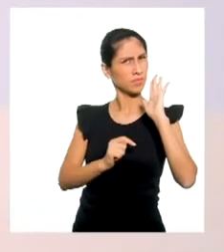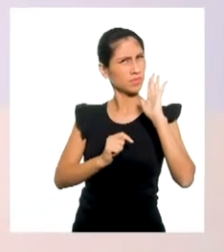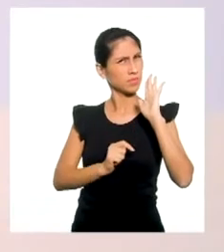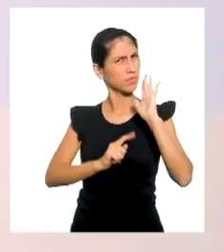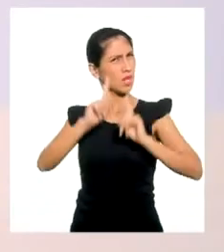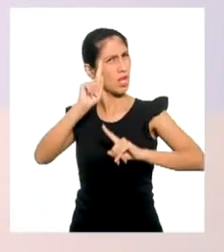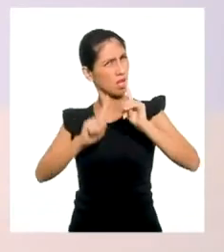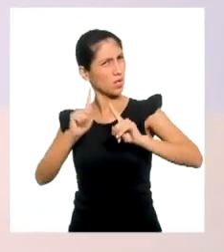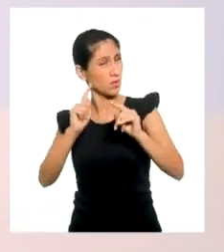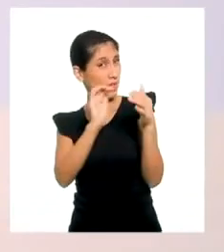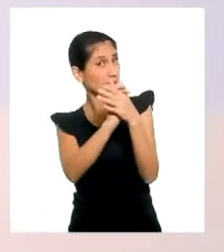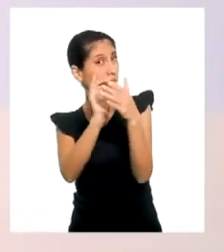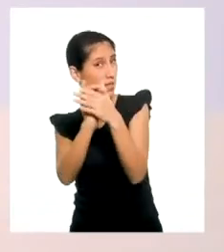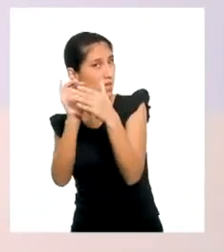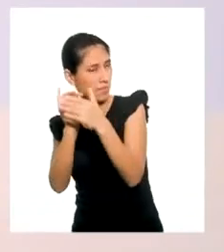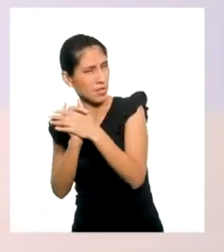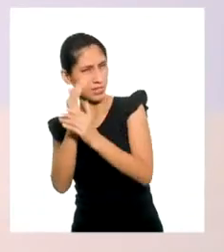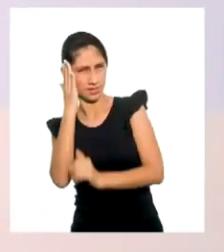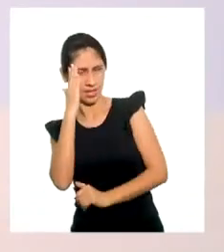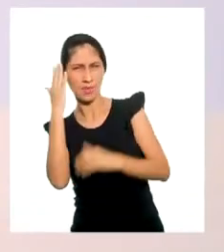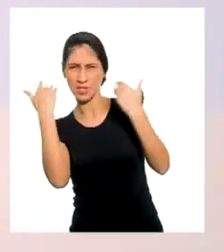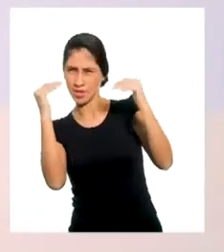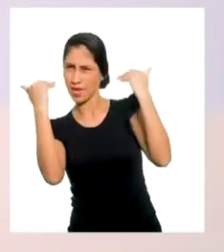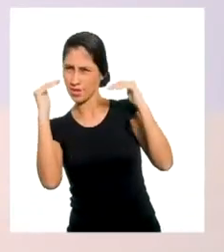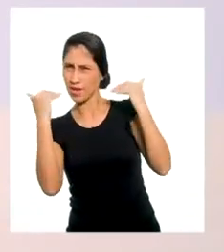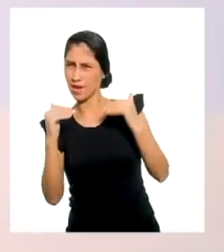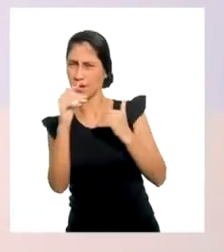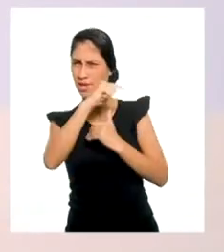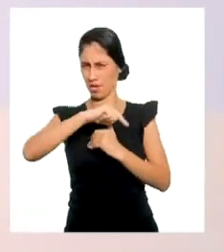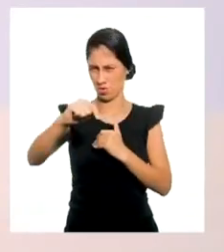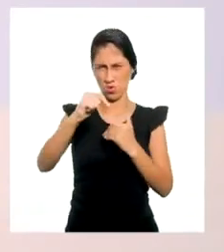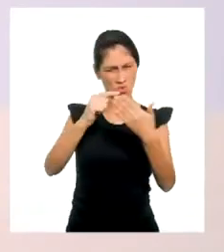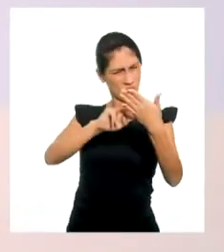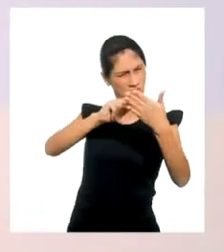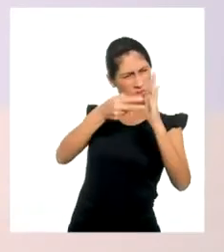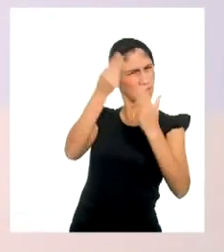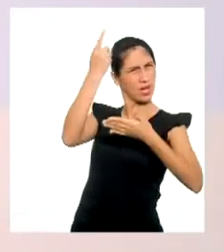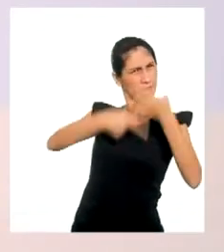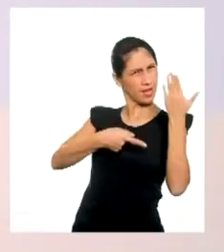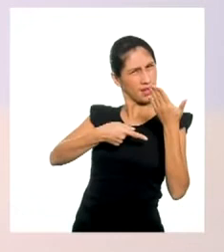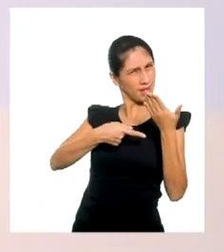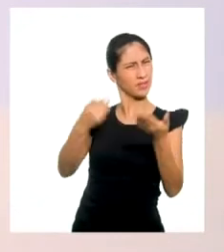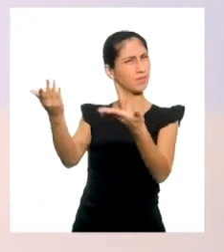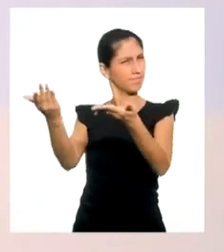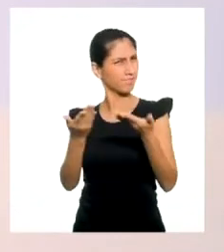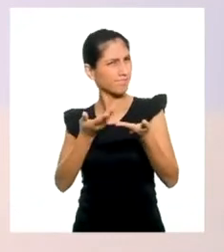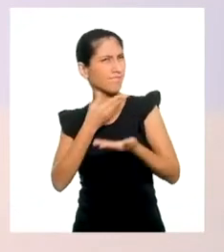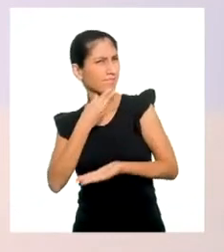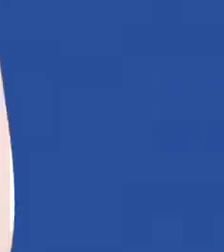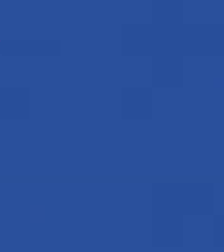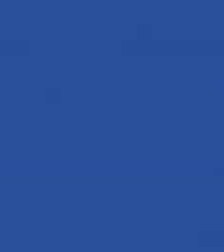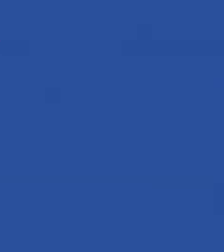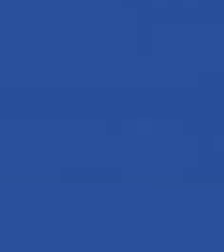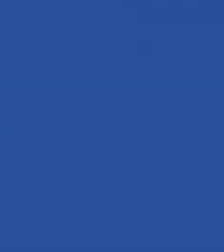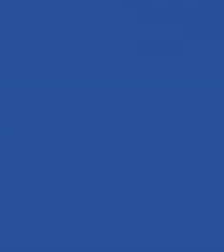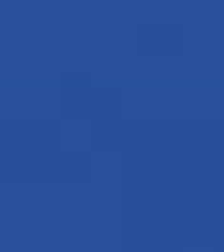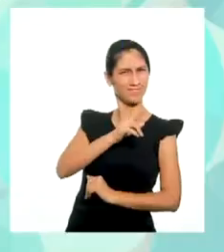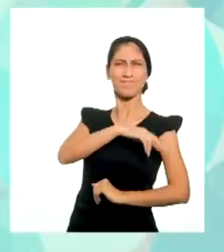Algunas de nuestras amigas y amigos nos ayudarán a recordar esos conceptos. ¡Bienvenidas y bienvenidos!